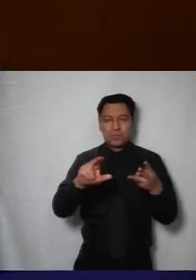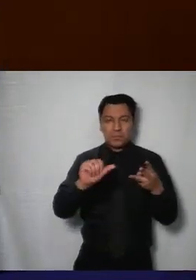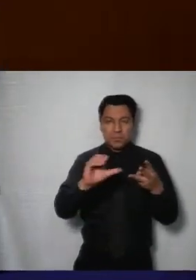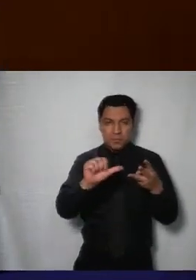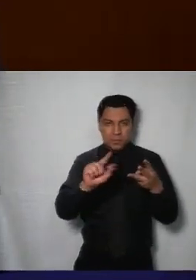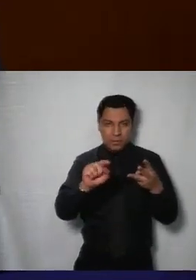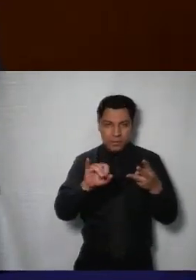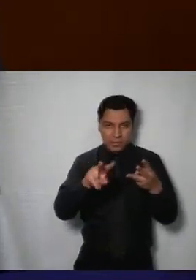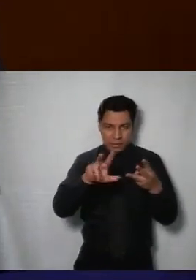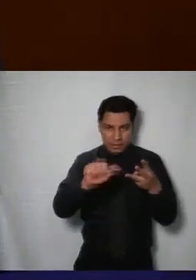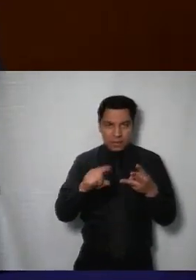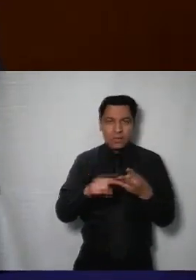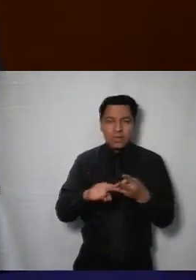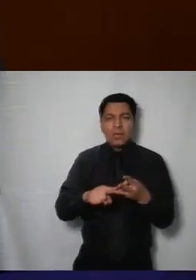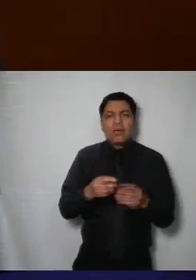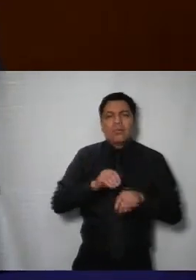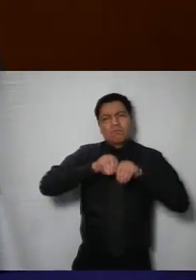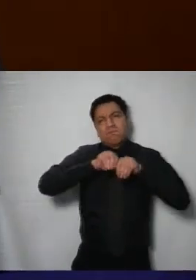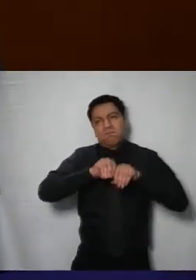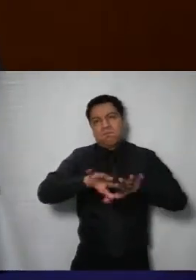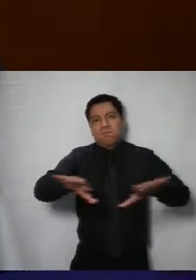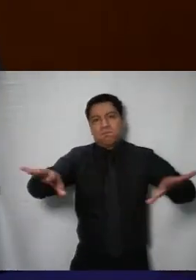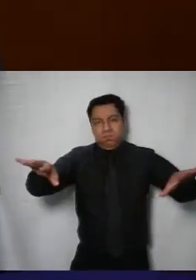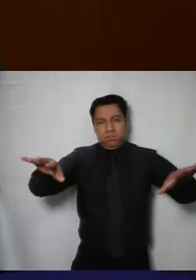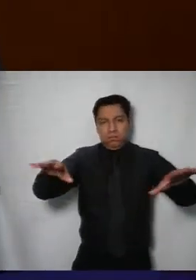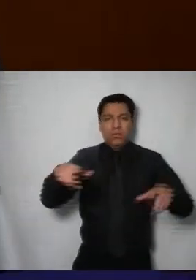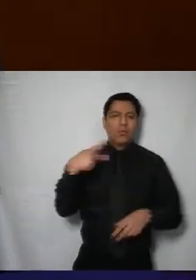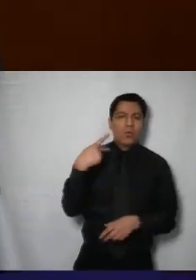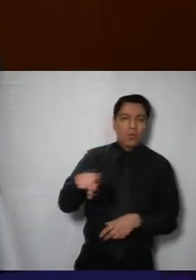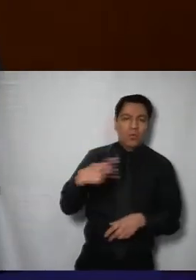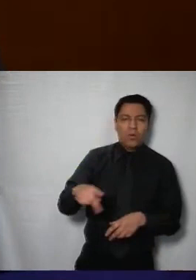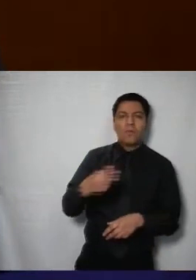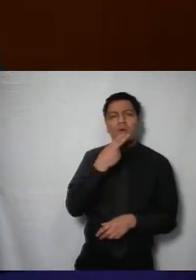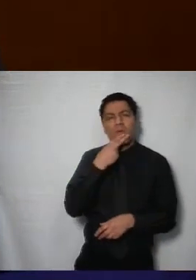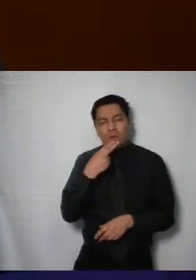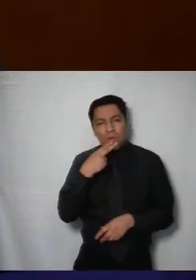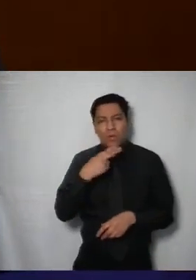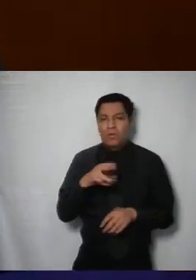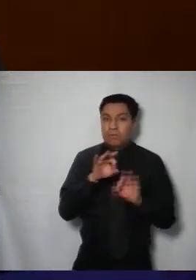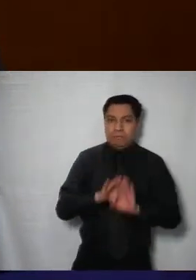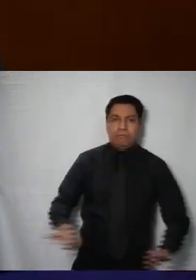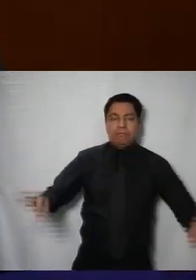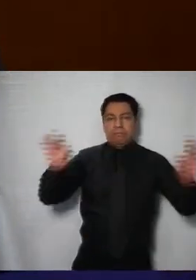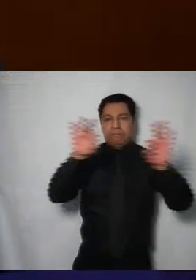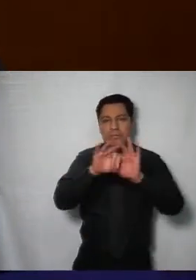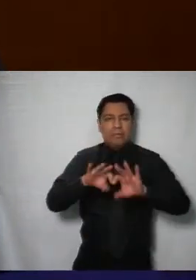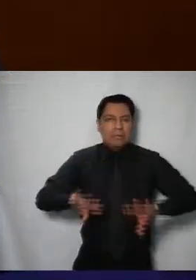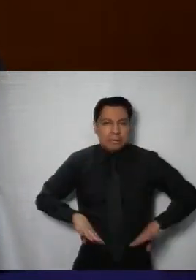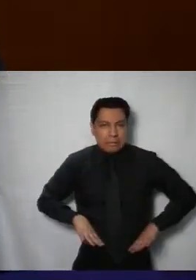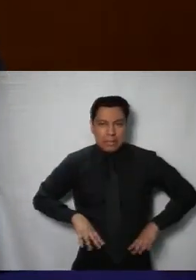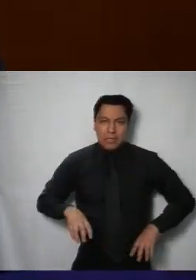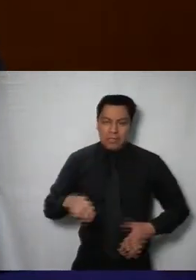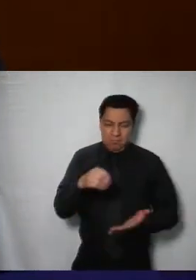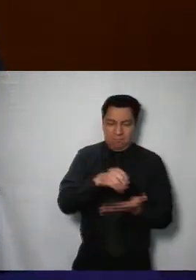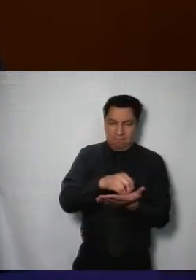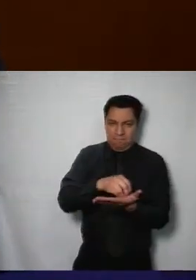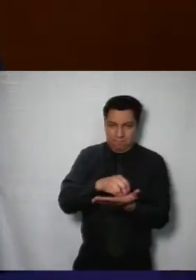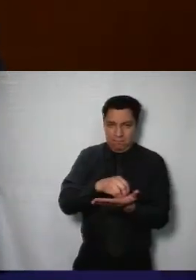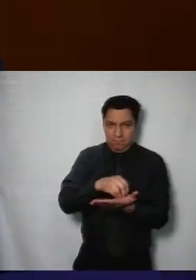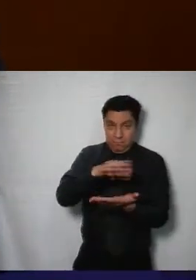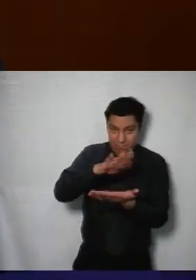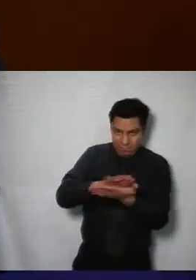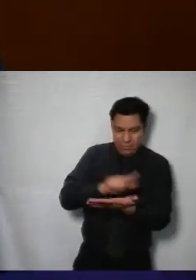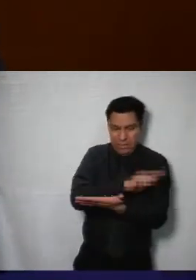es la identificación generación publicación y difusión de información útil y adicional a la establecida con carácter obligatorio